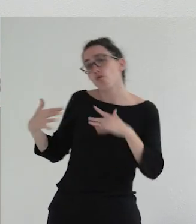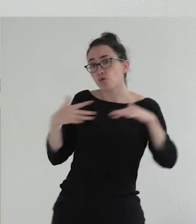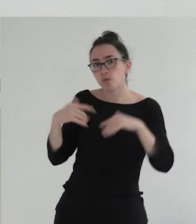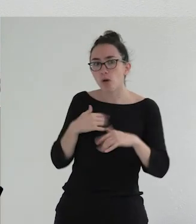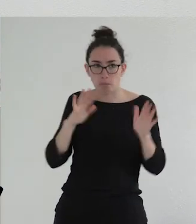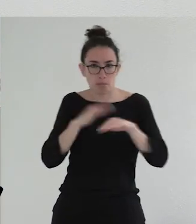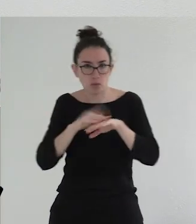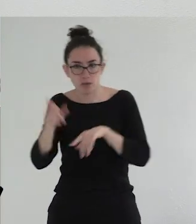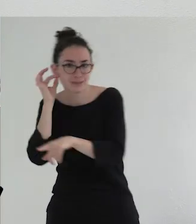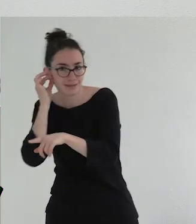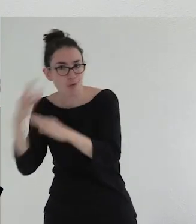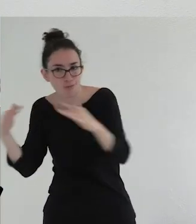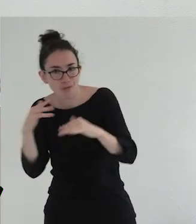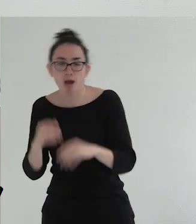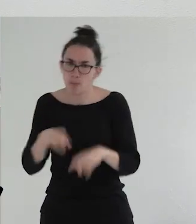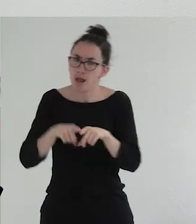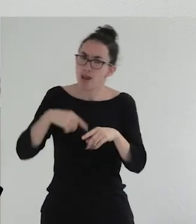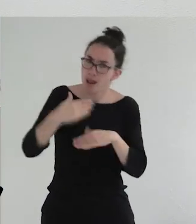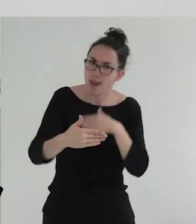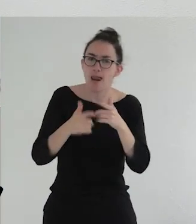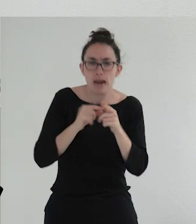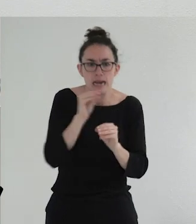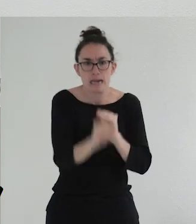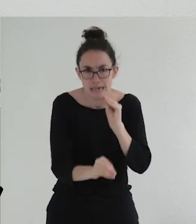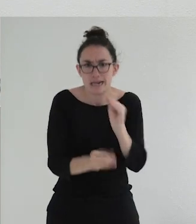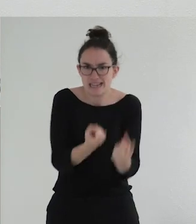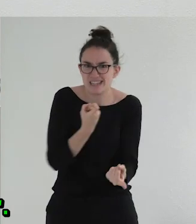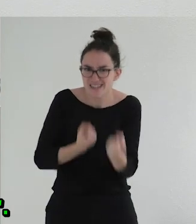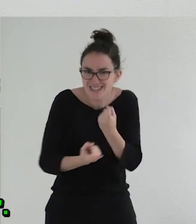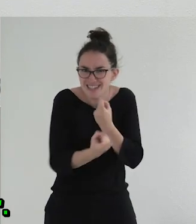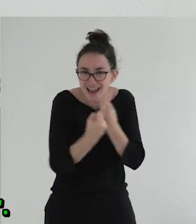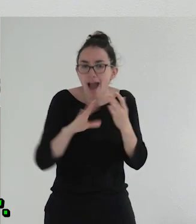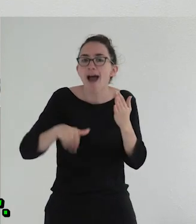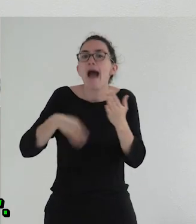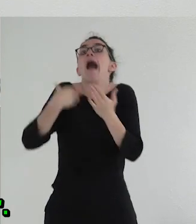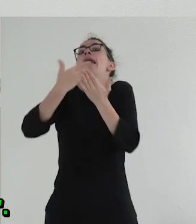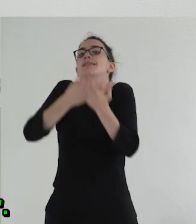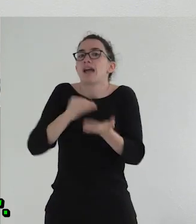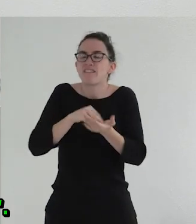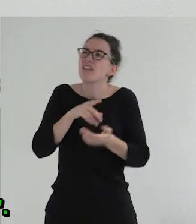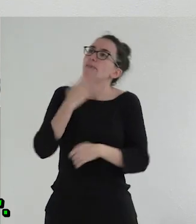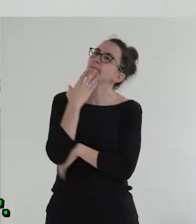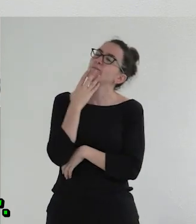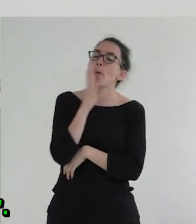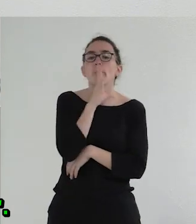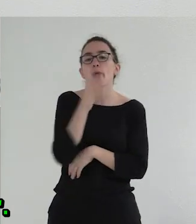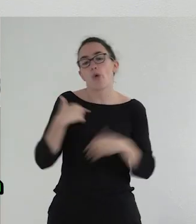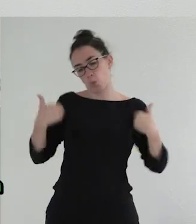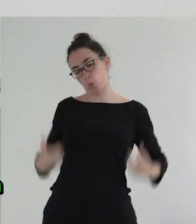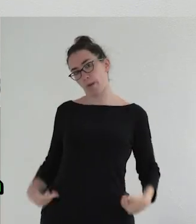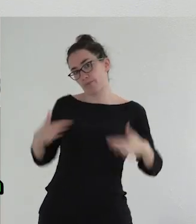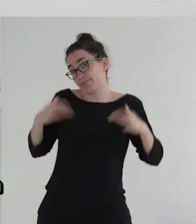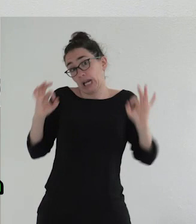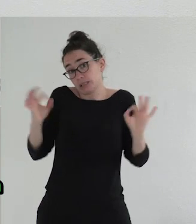ya, pero esta chica... Y es un camino largo, largo, largo, hasta que al final, alguna vez contestan, bueno, porque tengo este cuerpo.